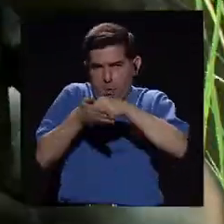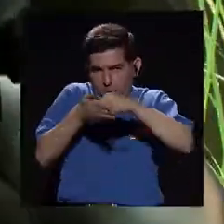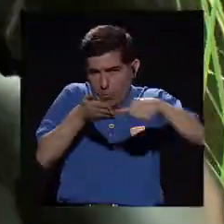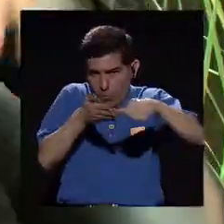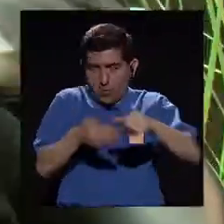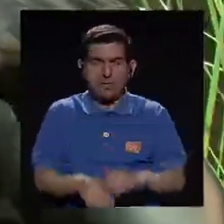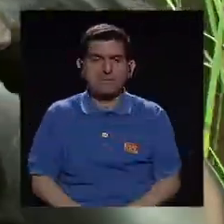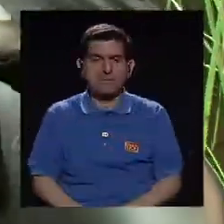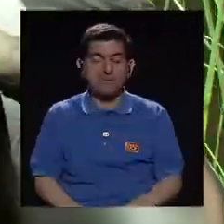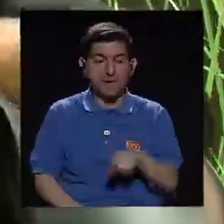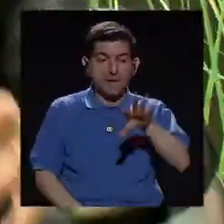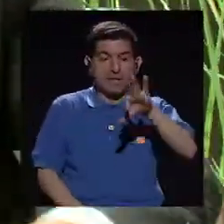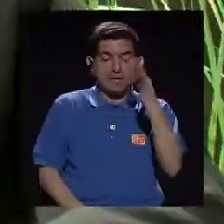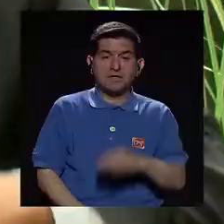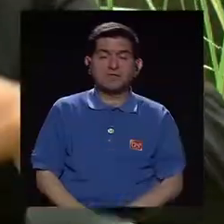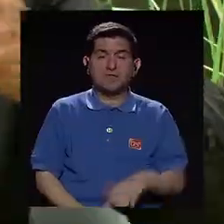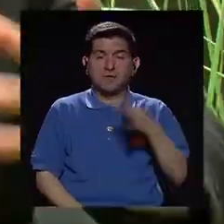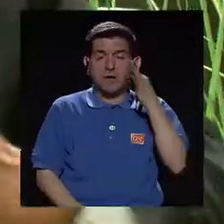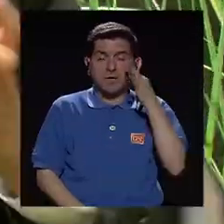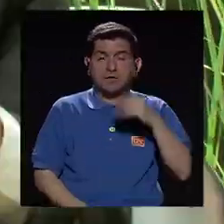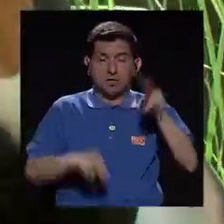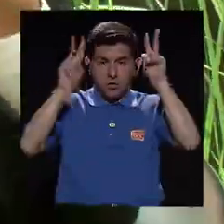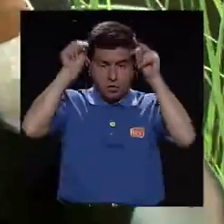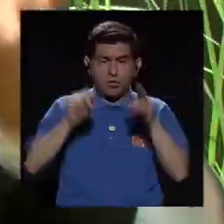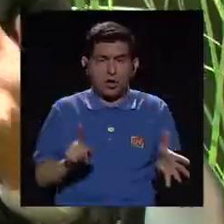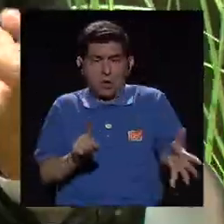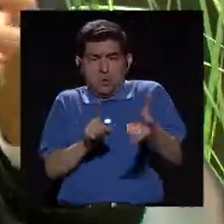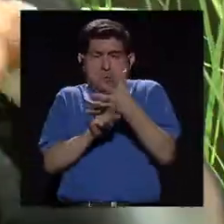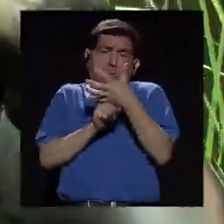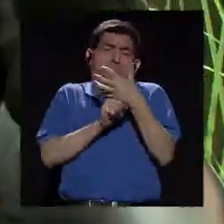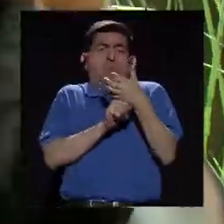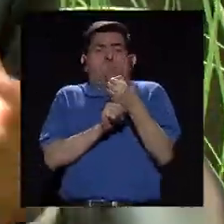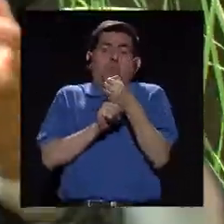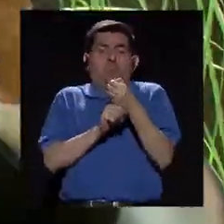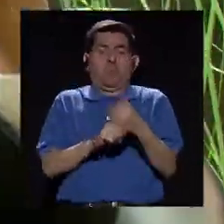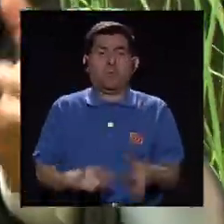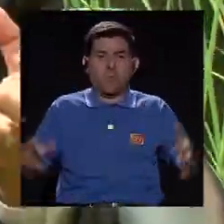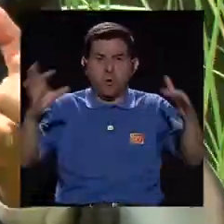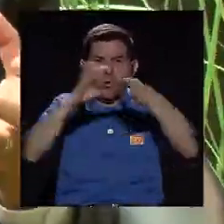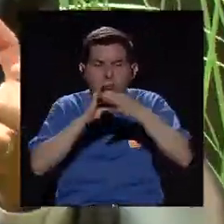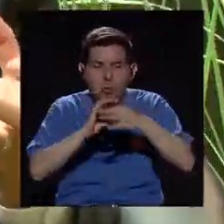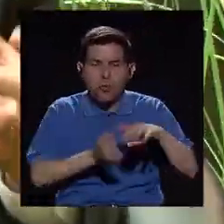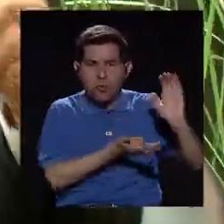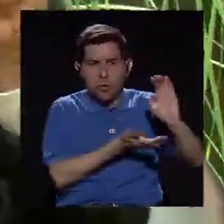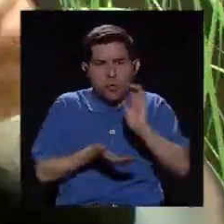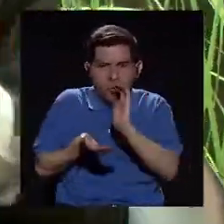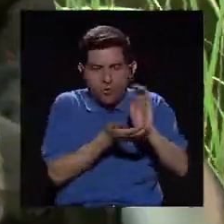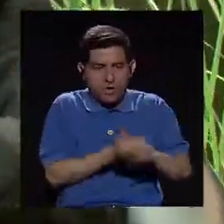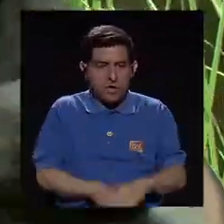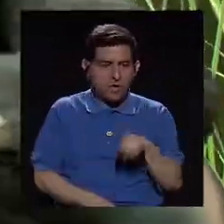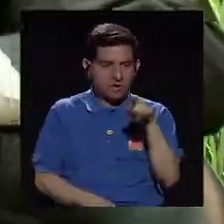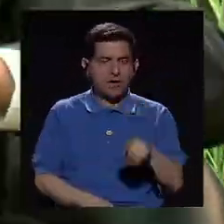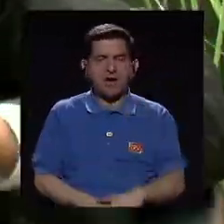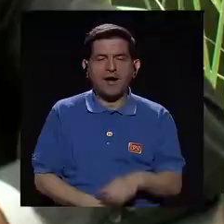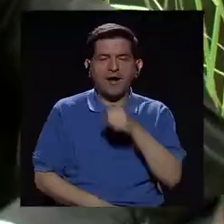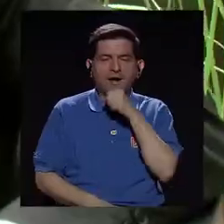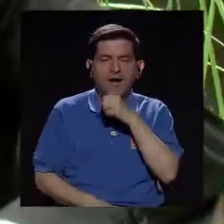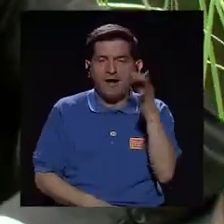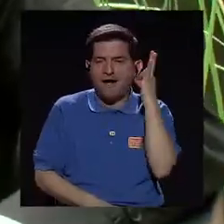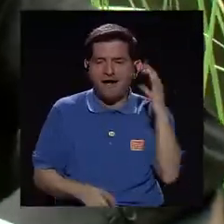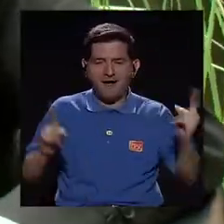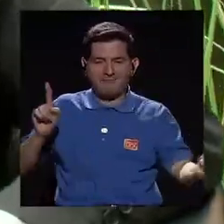Y así fue como Tío Conejo se hizo una sola pelota de cera con el muñeco y así lo encontró la